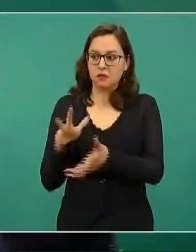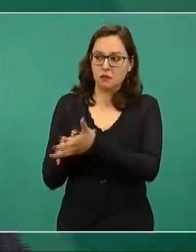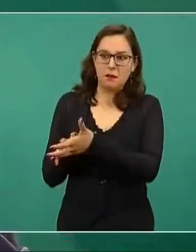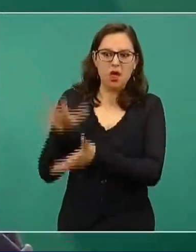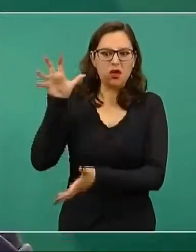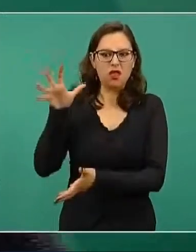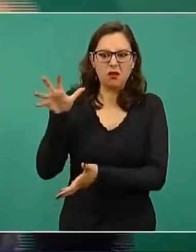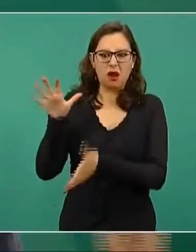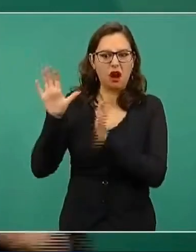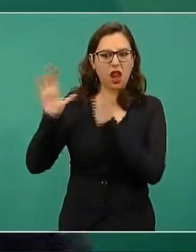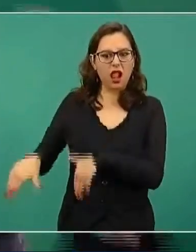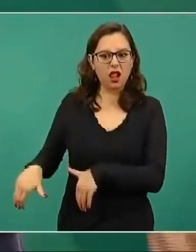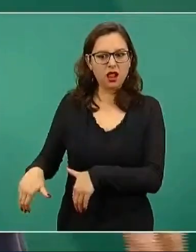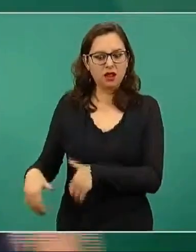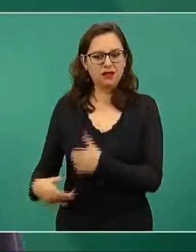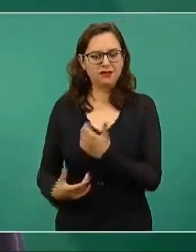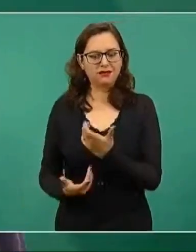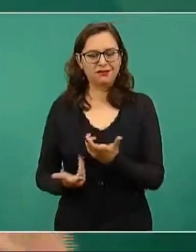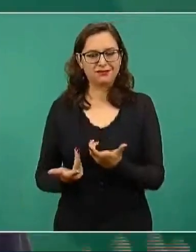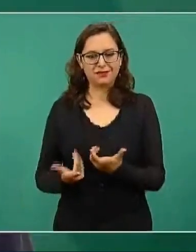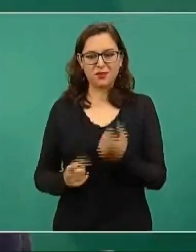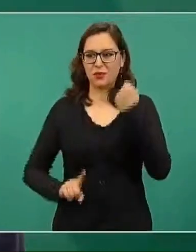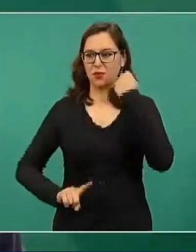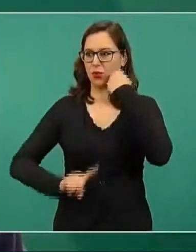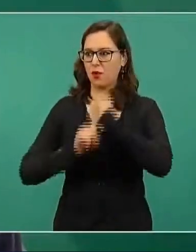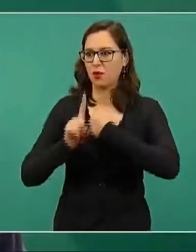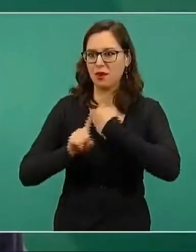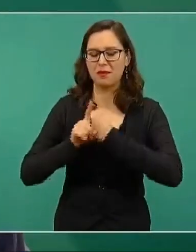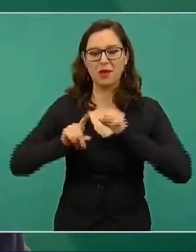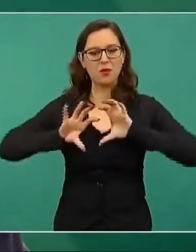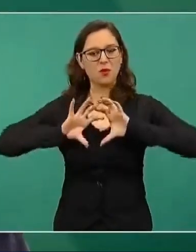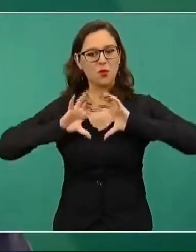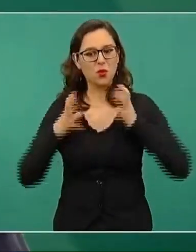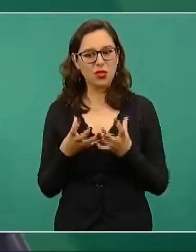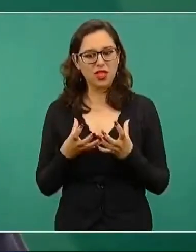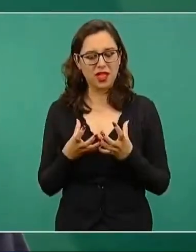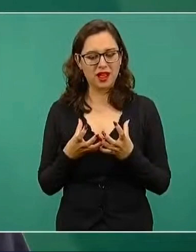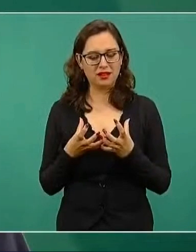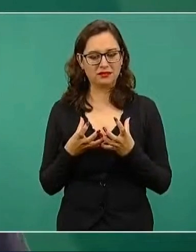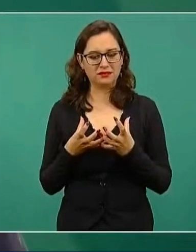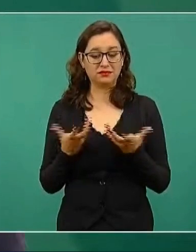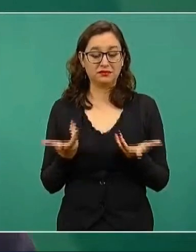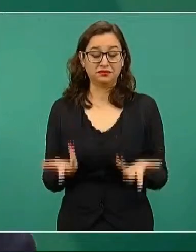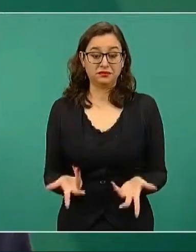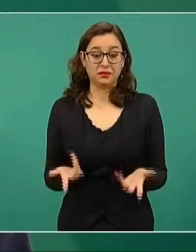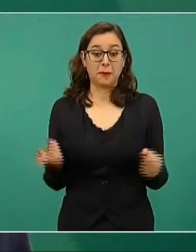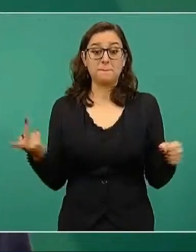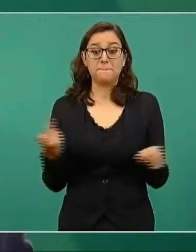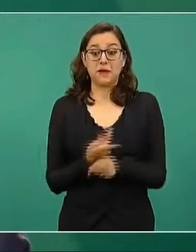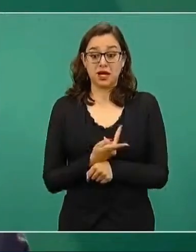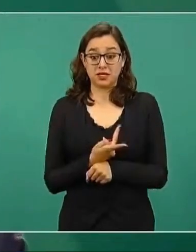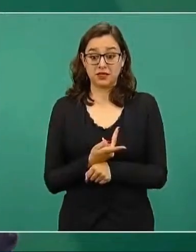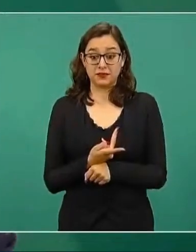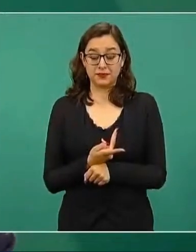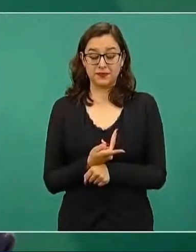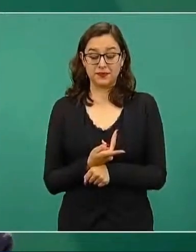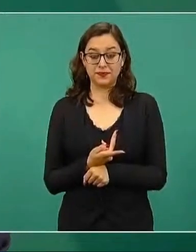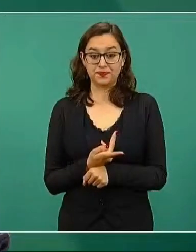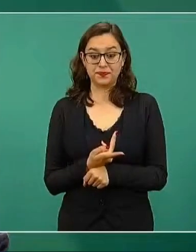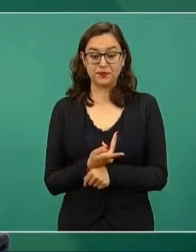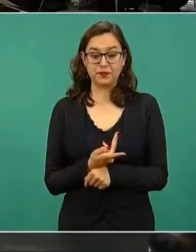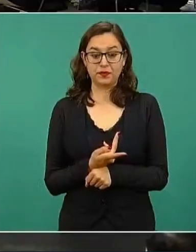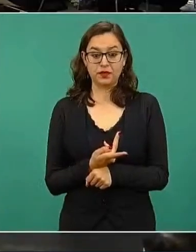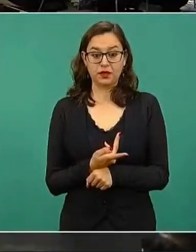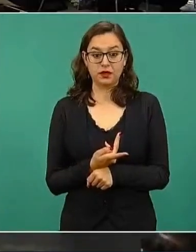Este es un fenómeno social, colectivo, del mundo entero. ¿Cuál es el problema? Que cuando se busca